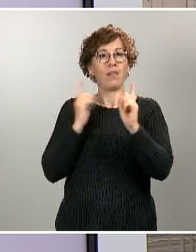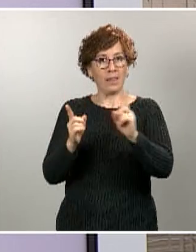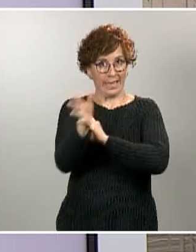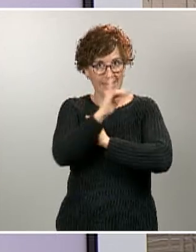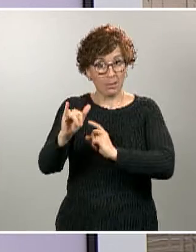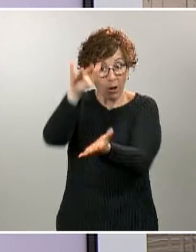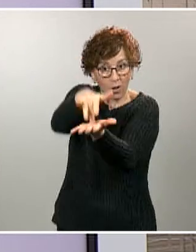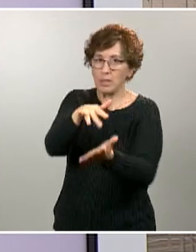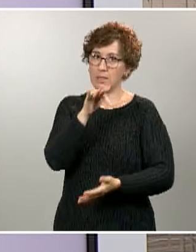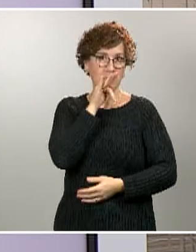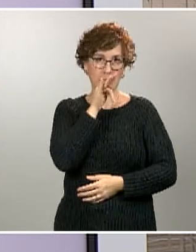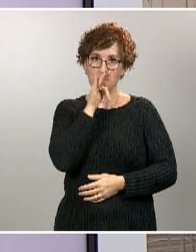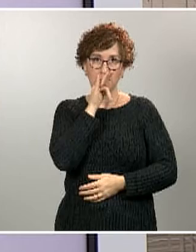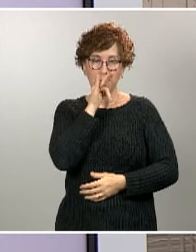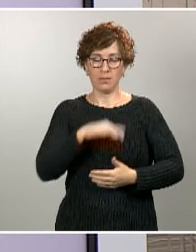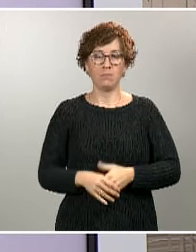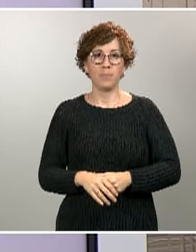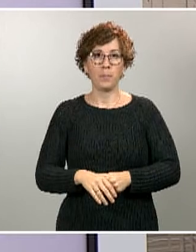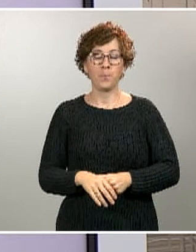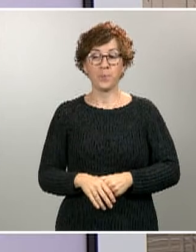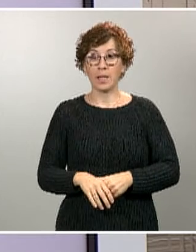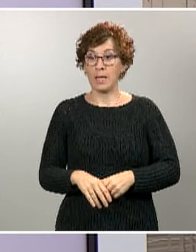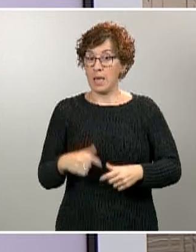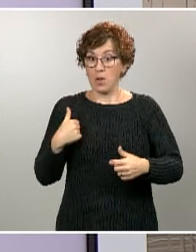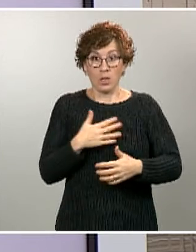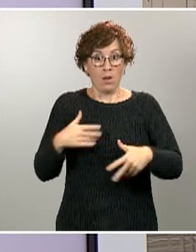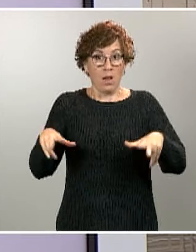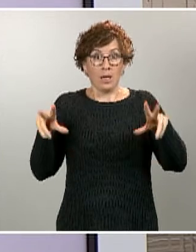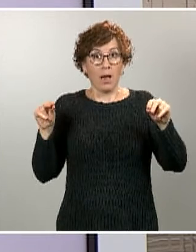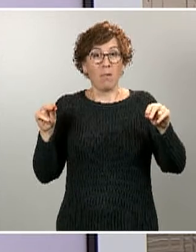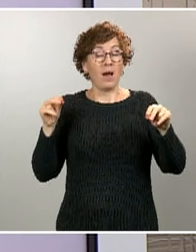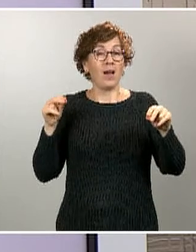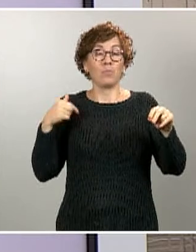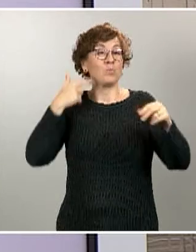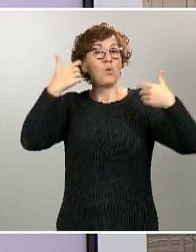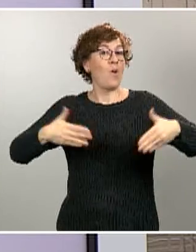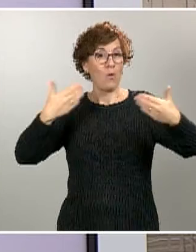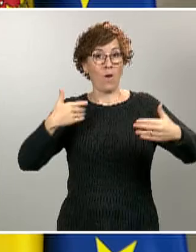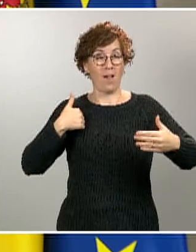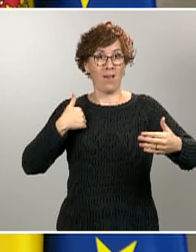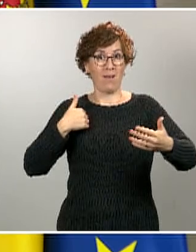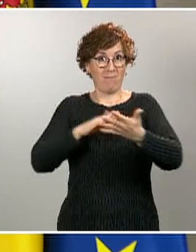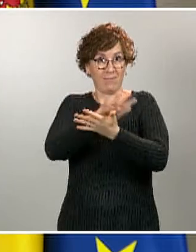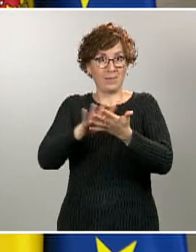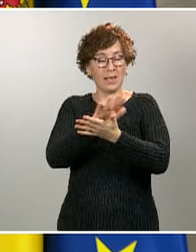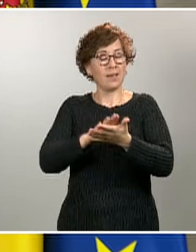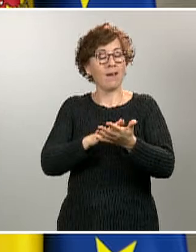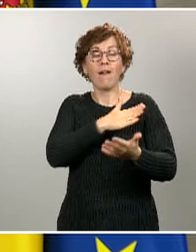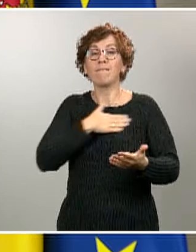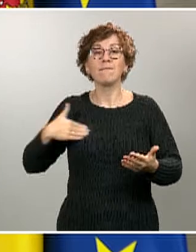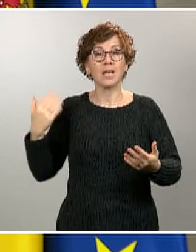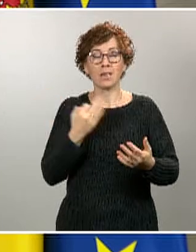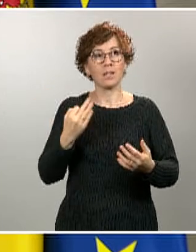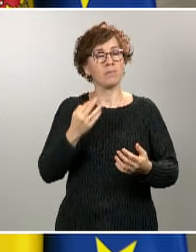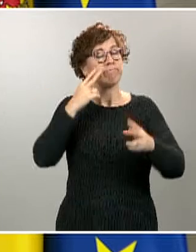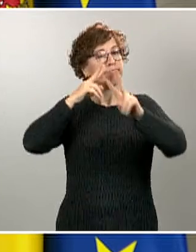Quiero acabar, como acostumbro a hacer siempre que me dirijo a ustedes, reconociendo, agradeciendo y subrayando una vez más el